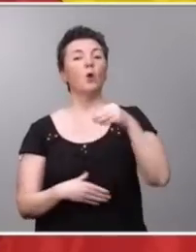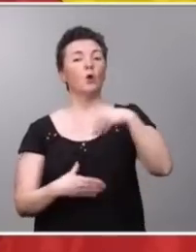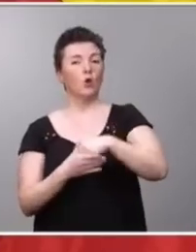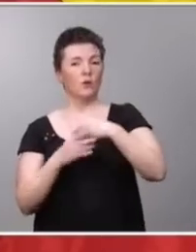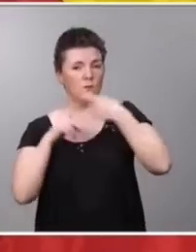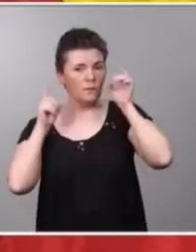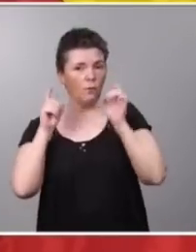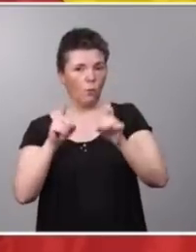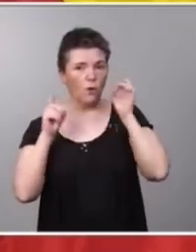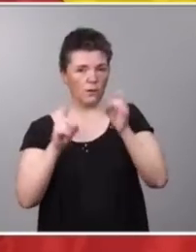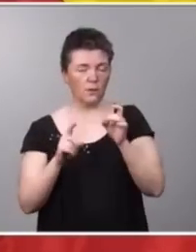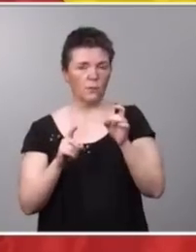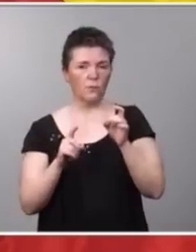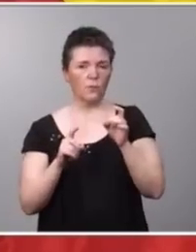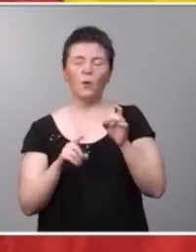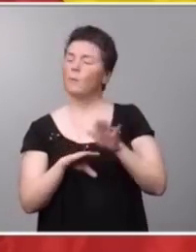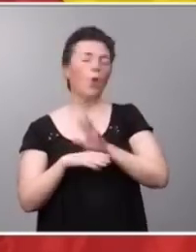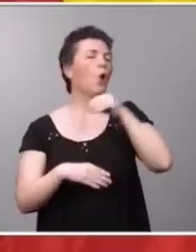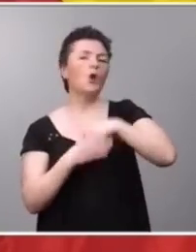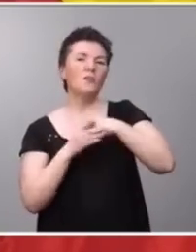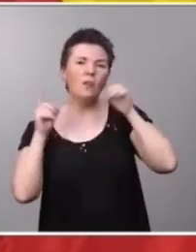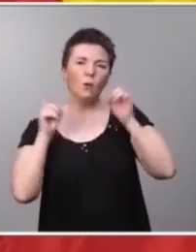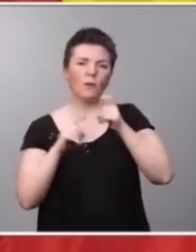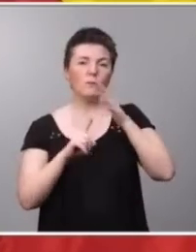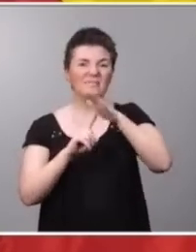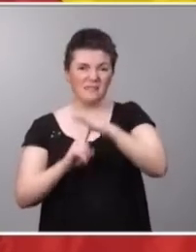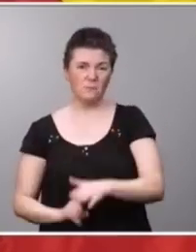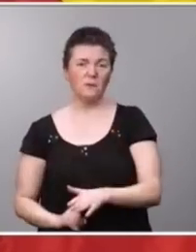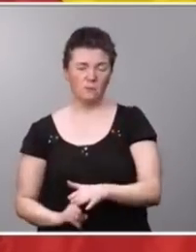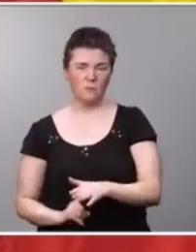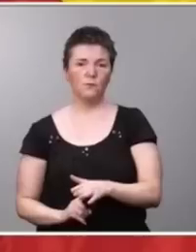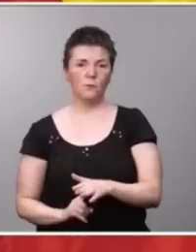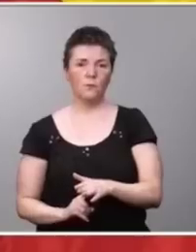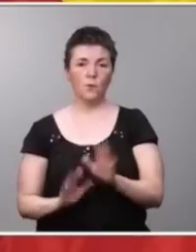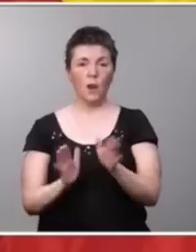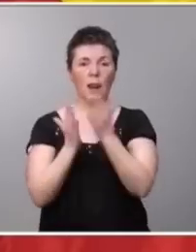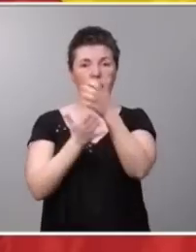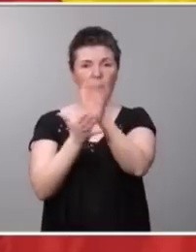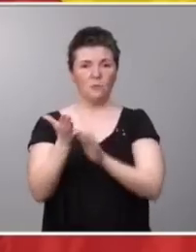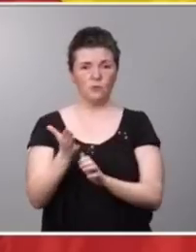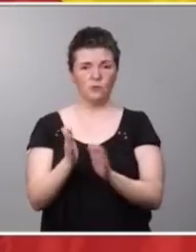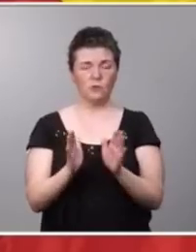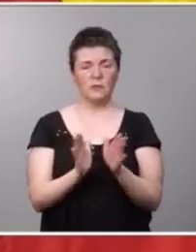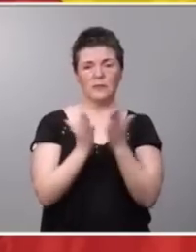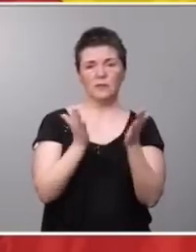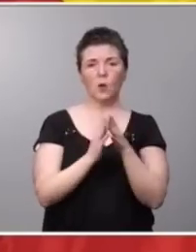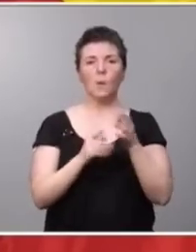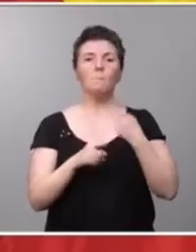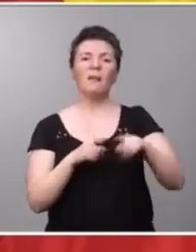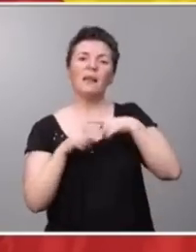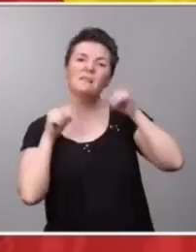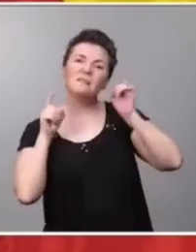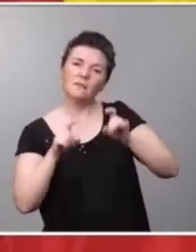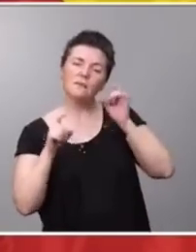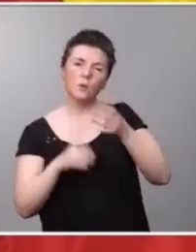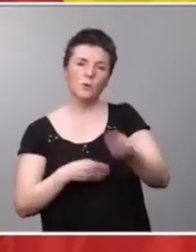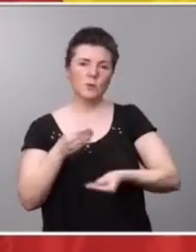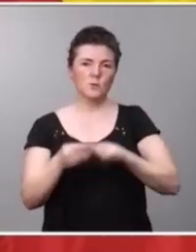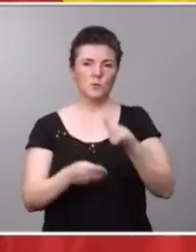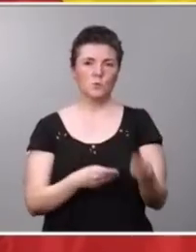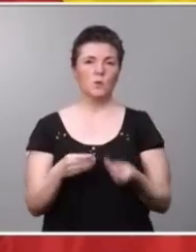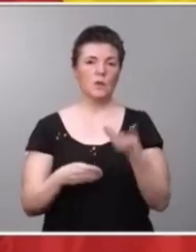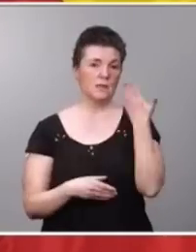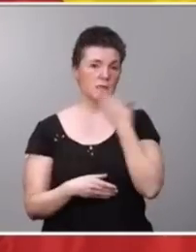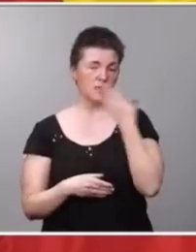discriminatorios en los libros de texto o en los materiales didácticos educativos que se utilicen en las escuelas